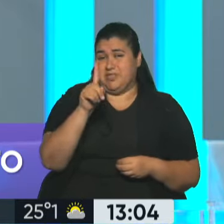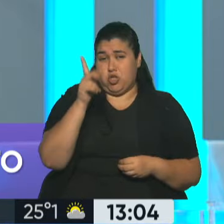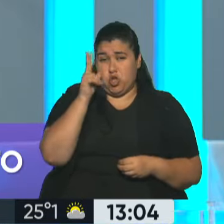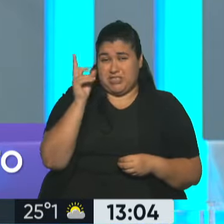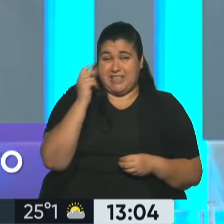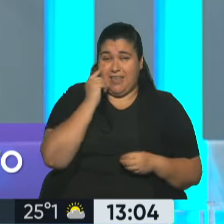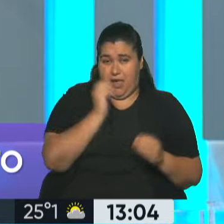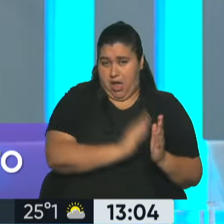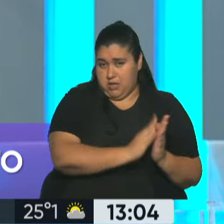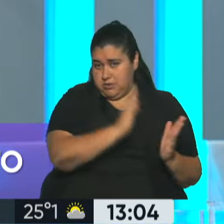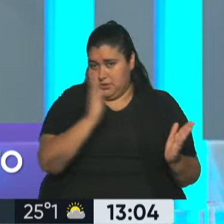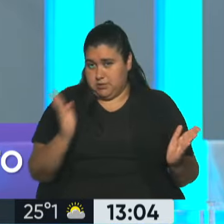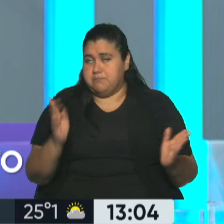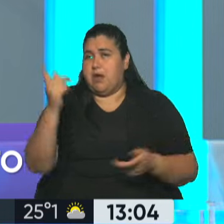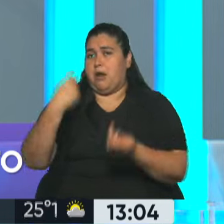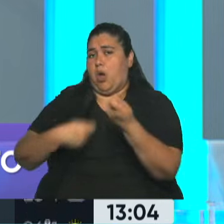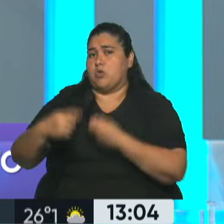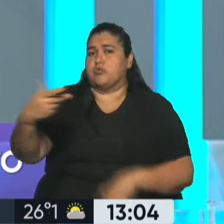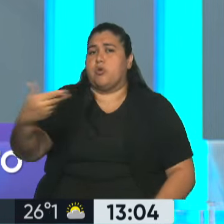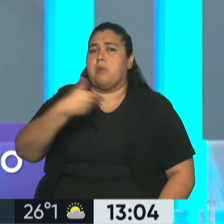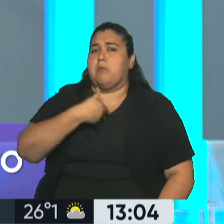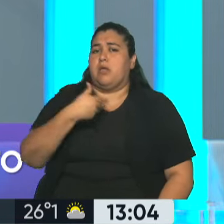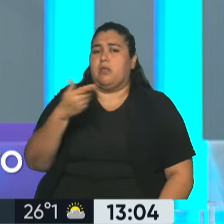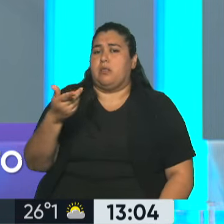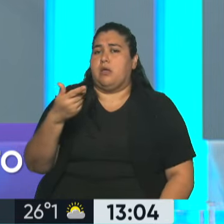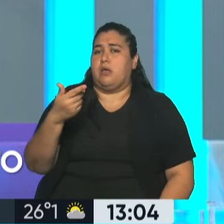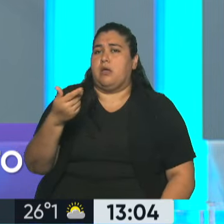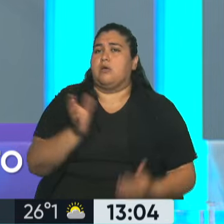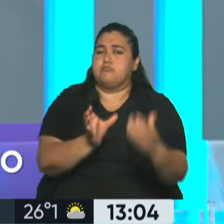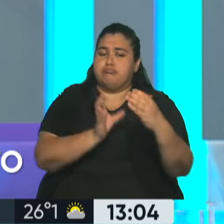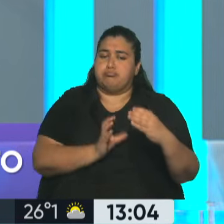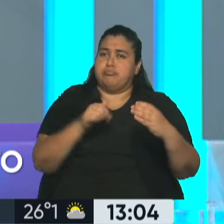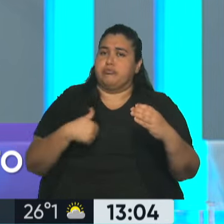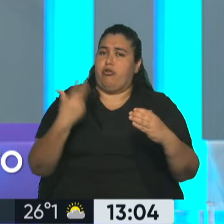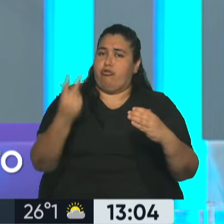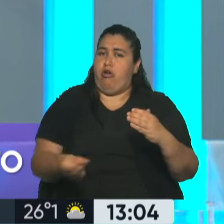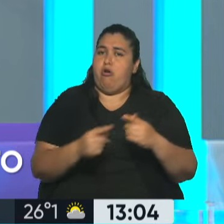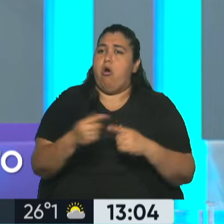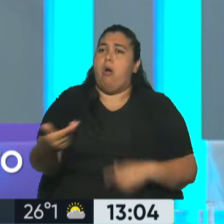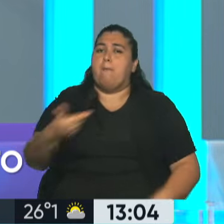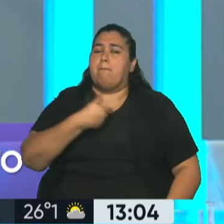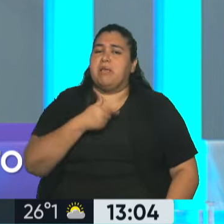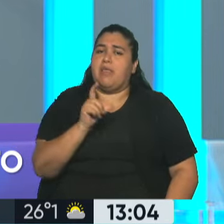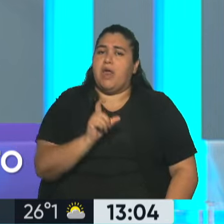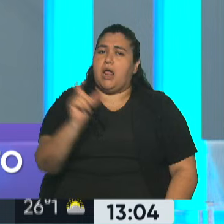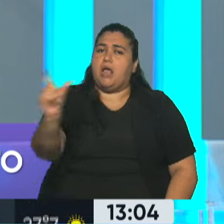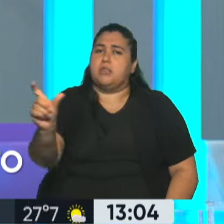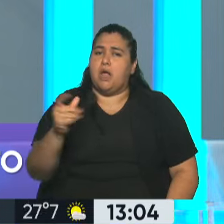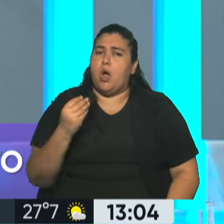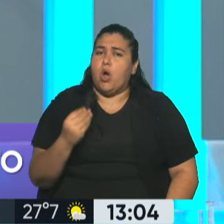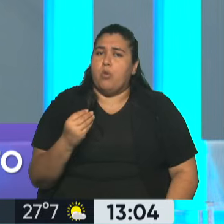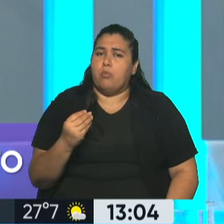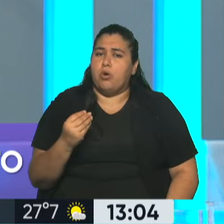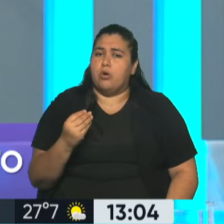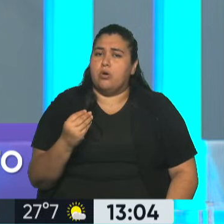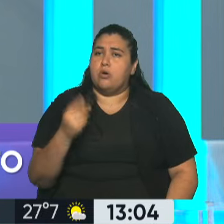yo voy a un comercio y el comercio me dice, no, no te voy a dar el postnet, me tenés que dar la tarjeta y aún así con esta regla